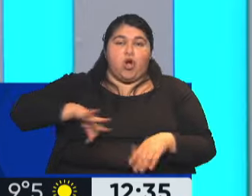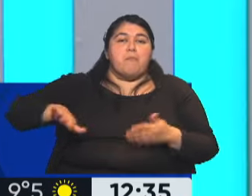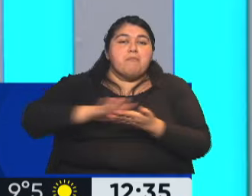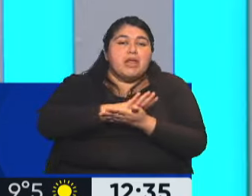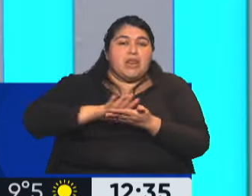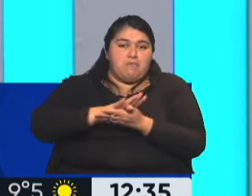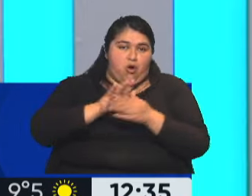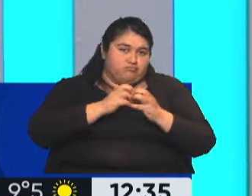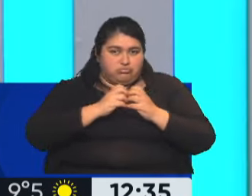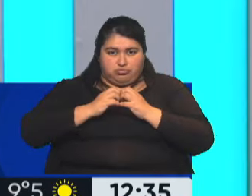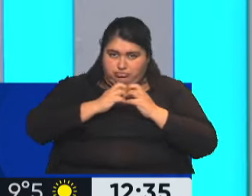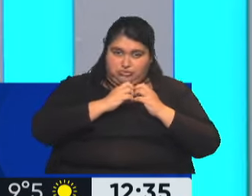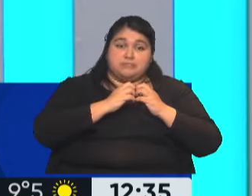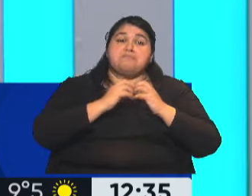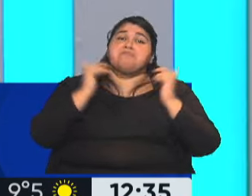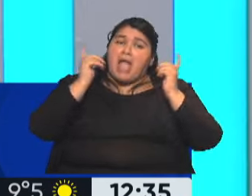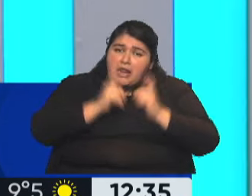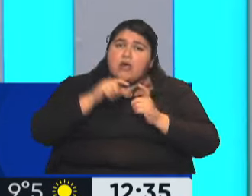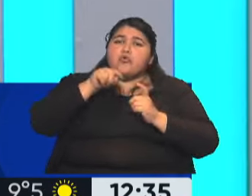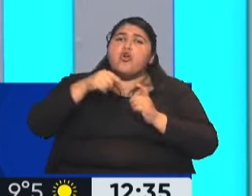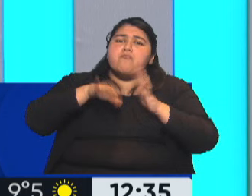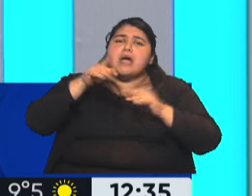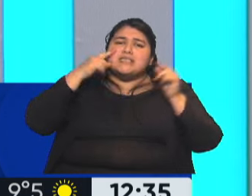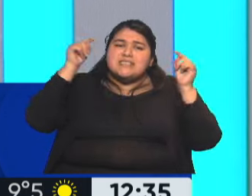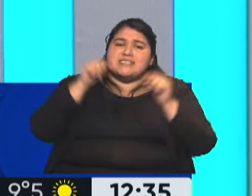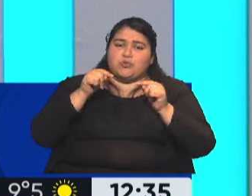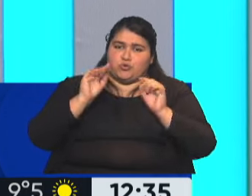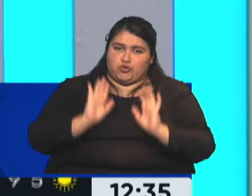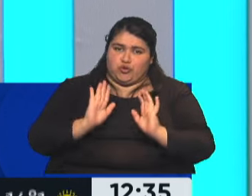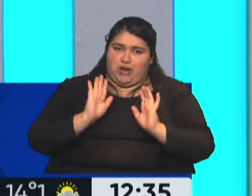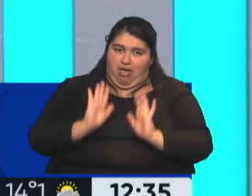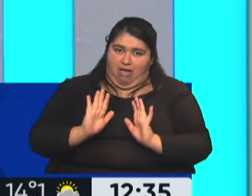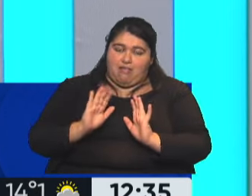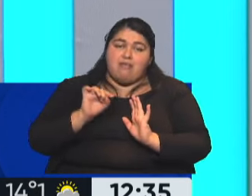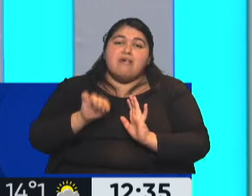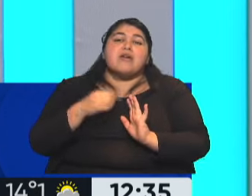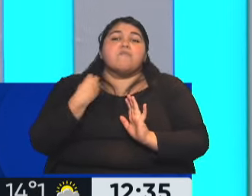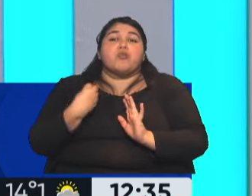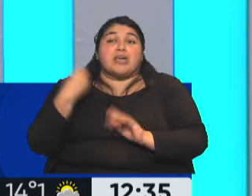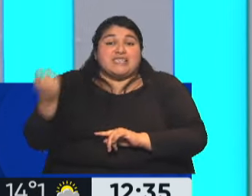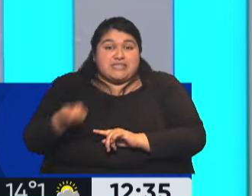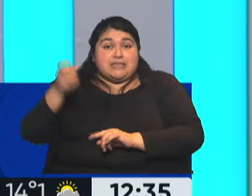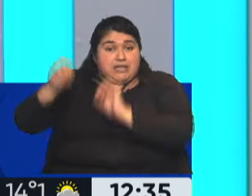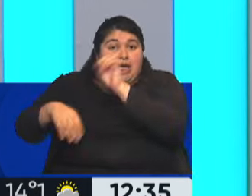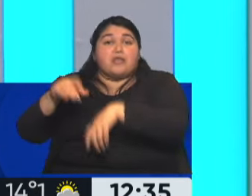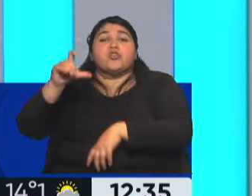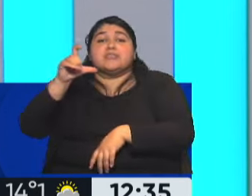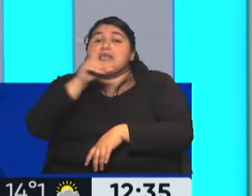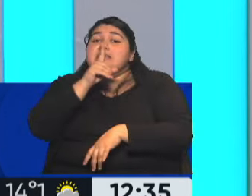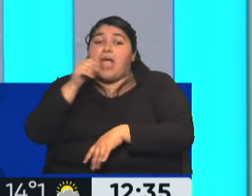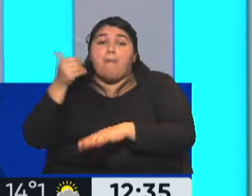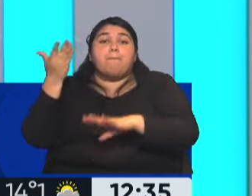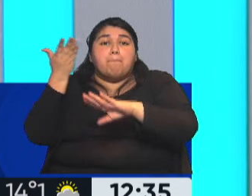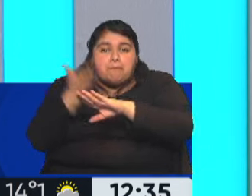donde eso ya sí es una reunión más institucional, en donde, por ejemplo, va a haber sindicatos como la CTA que piden